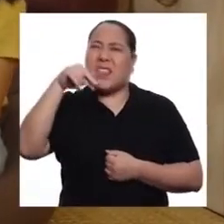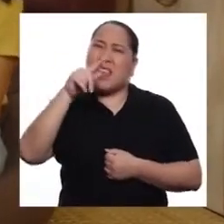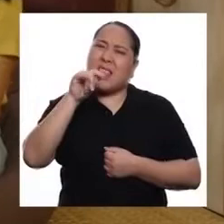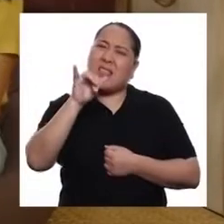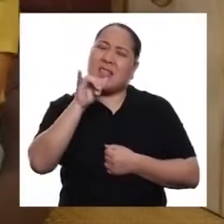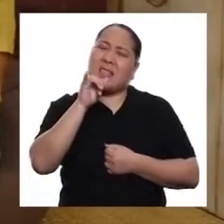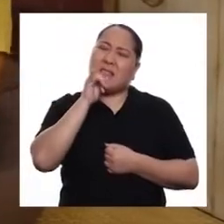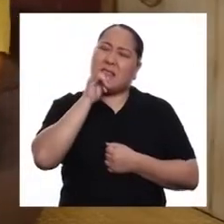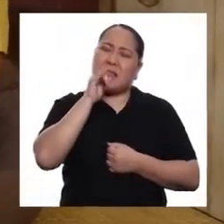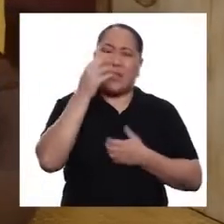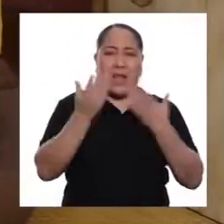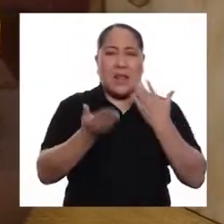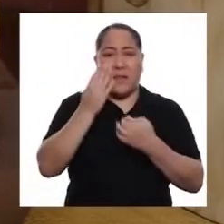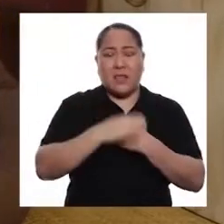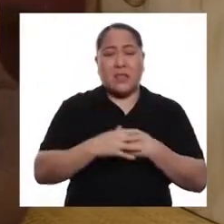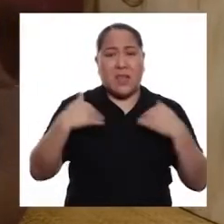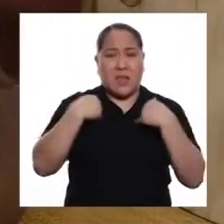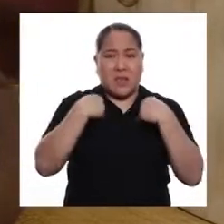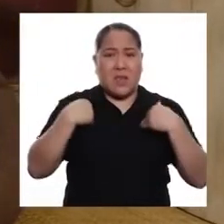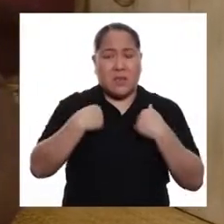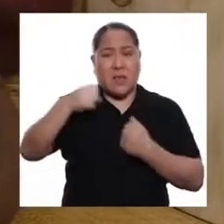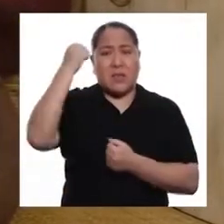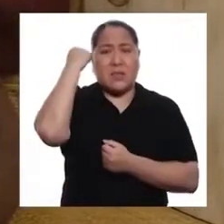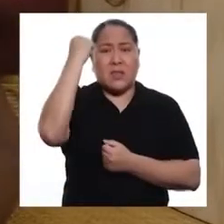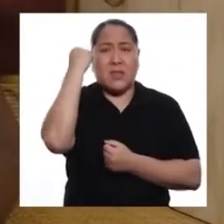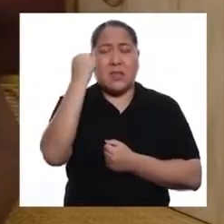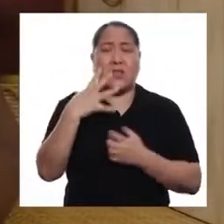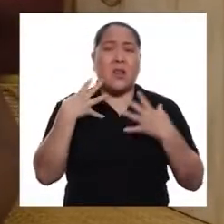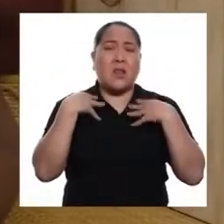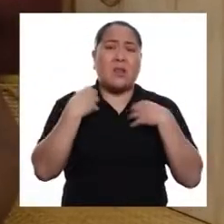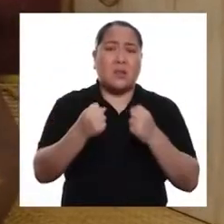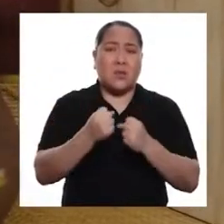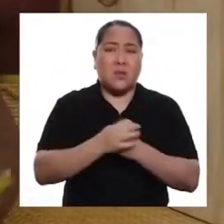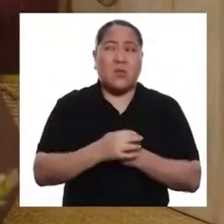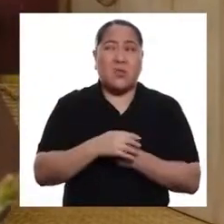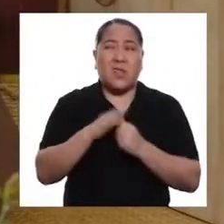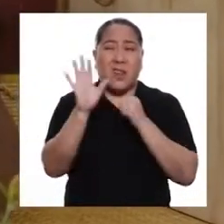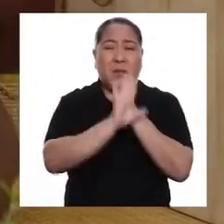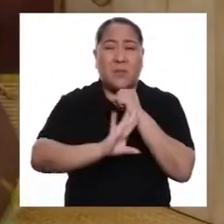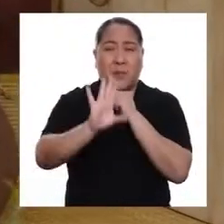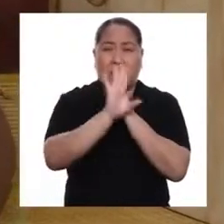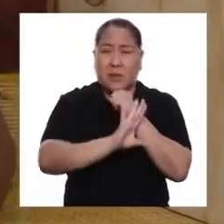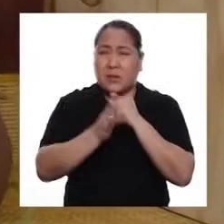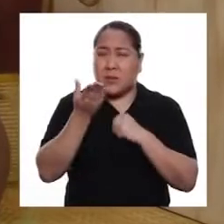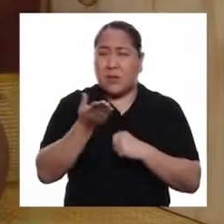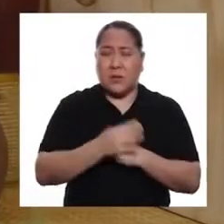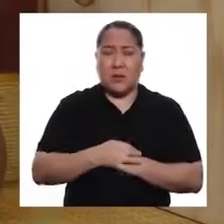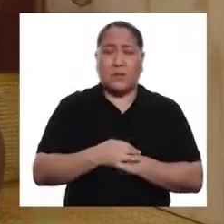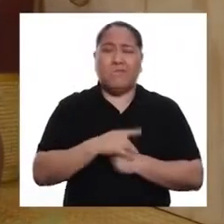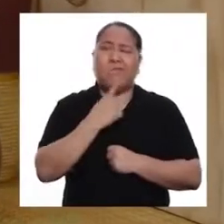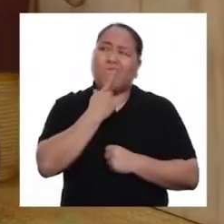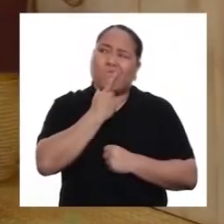Nati, ¿será que los animales tenemos derecho a la salud y a la protección?